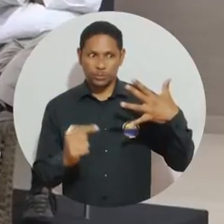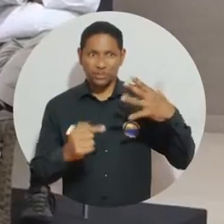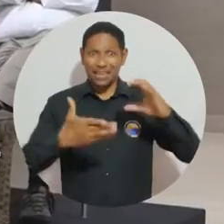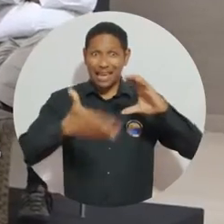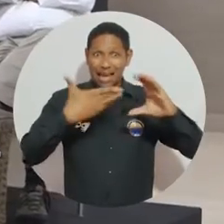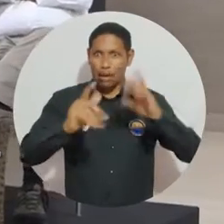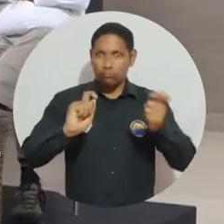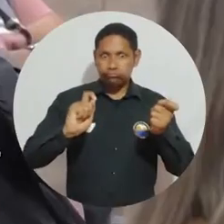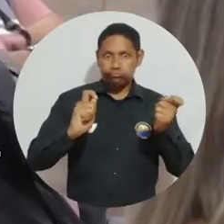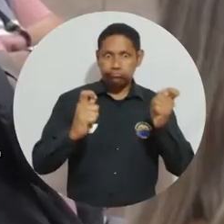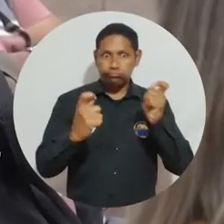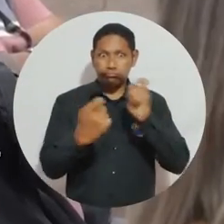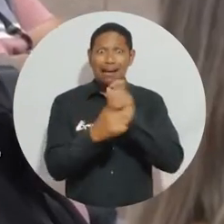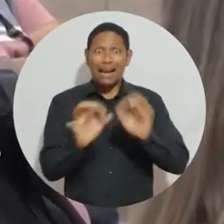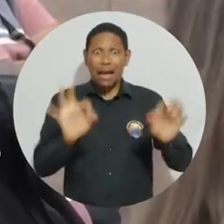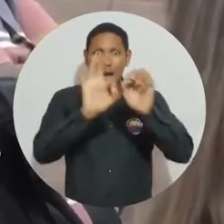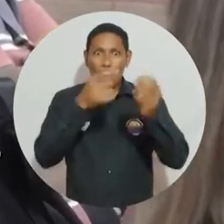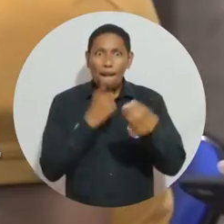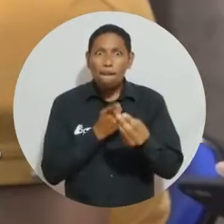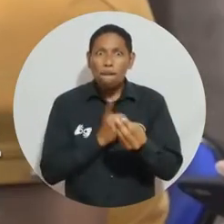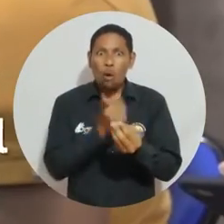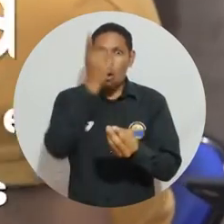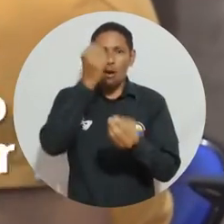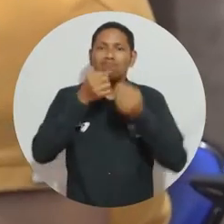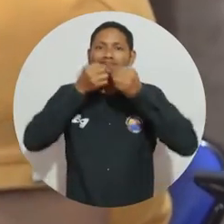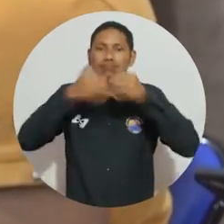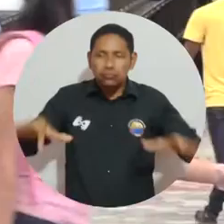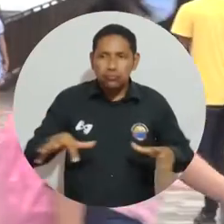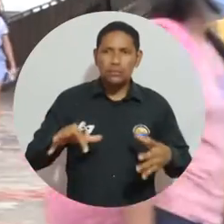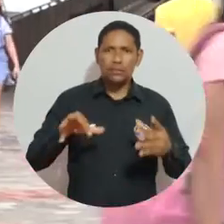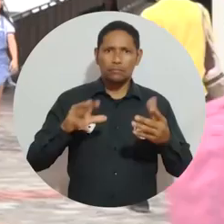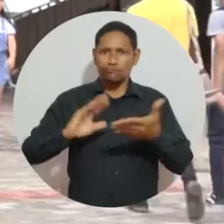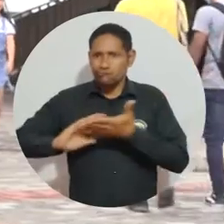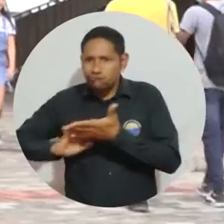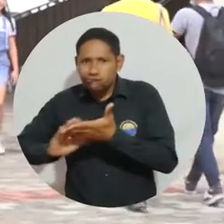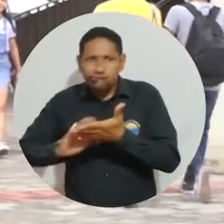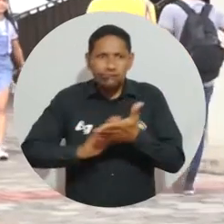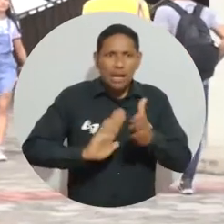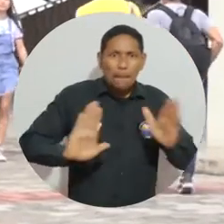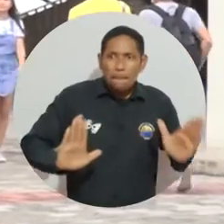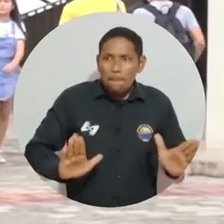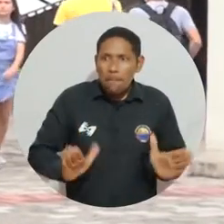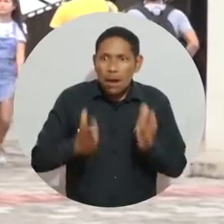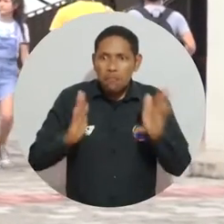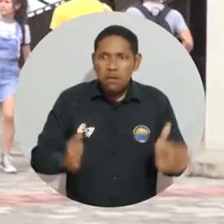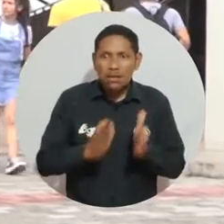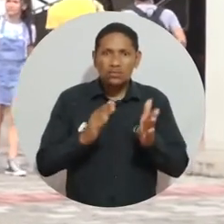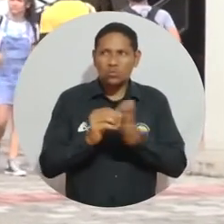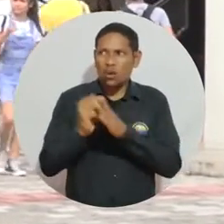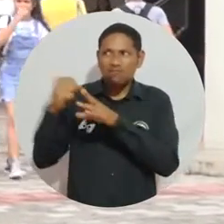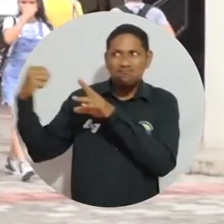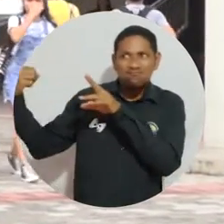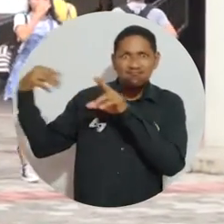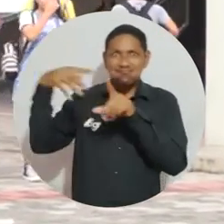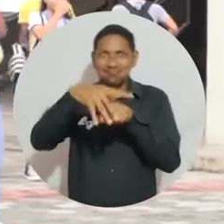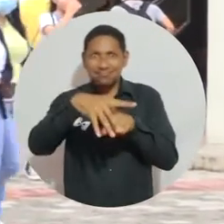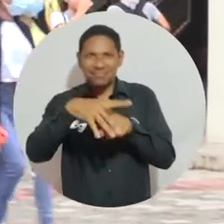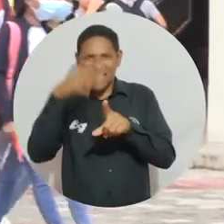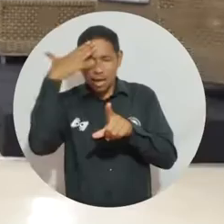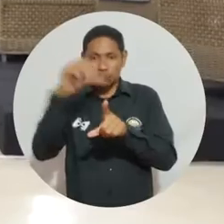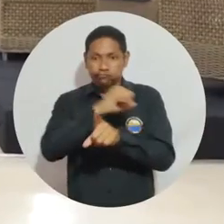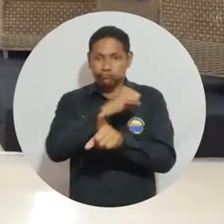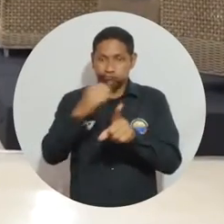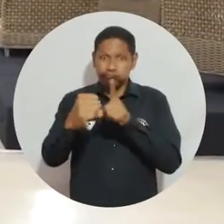Estos aspectos como lo son el cambio climático son la clave para poder generar políticas públicas y también mejoras que contribuyan